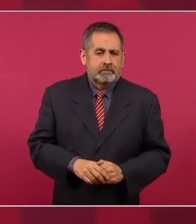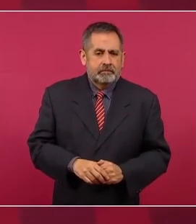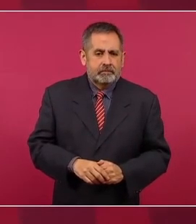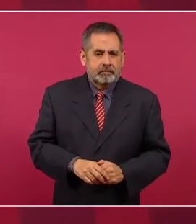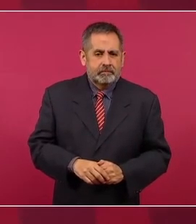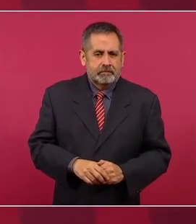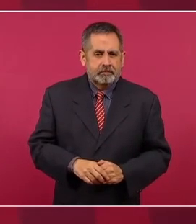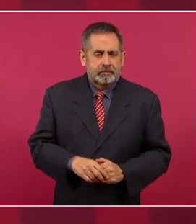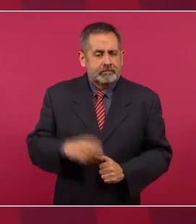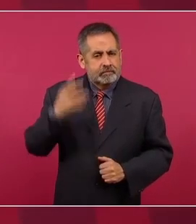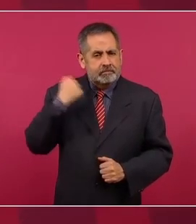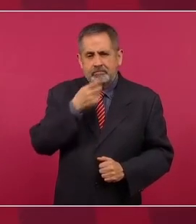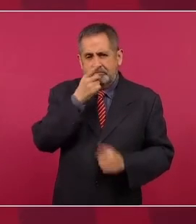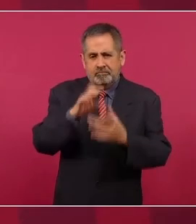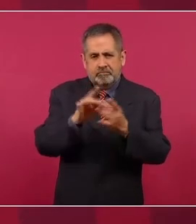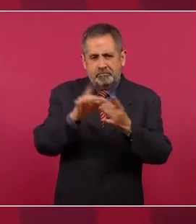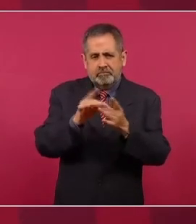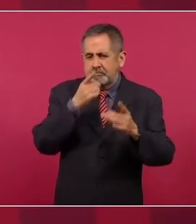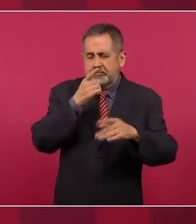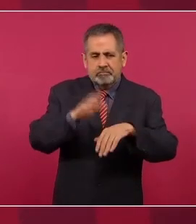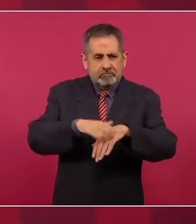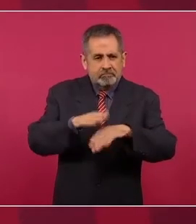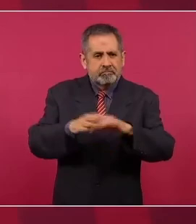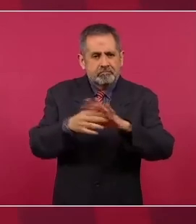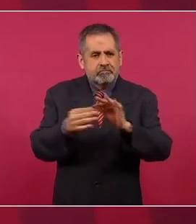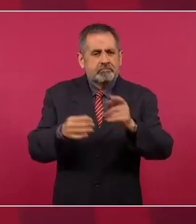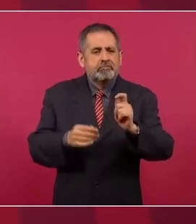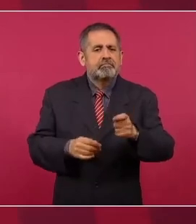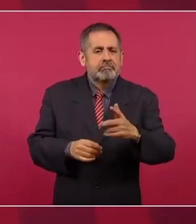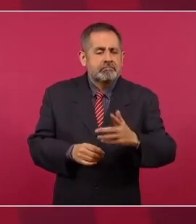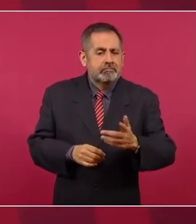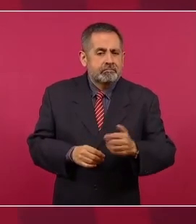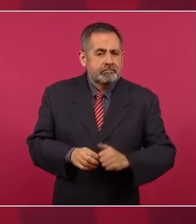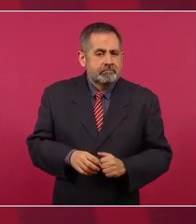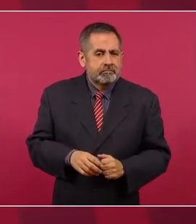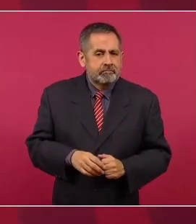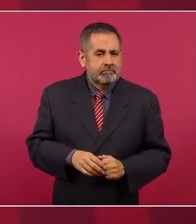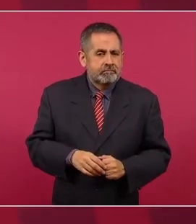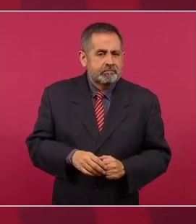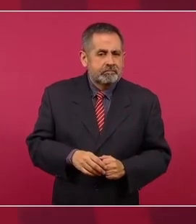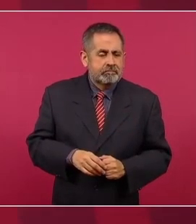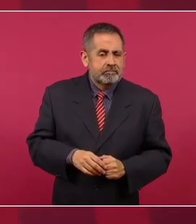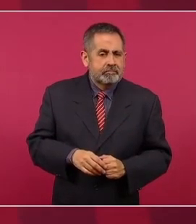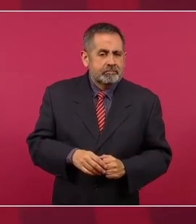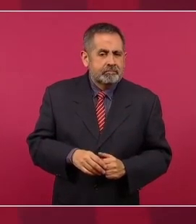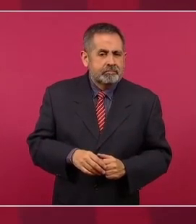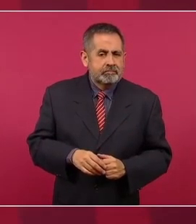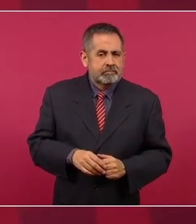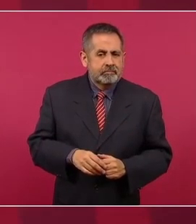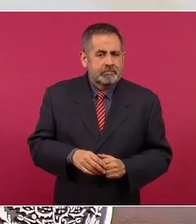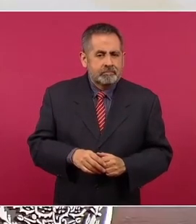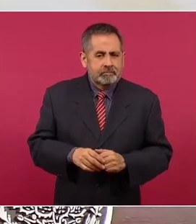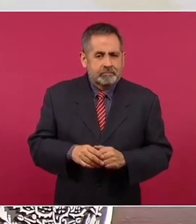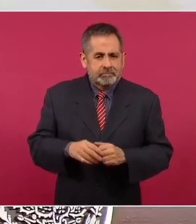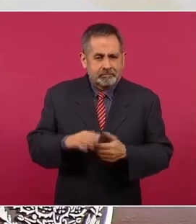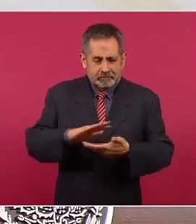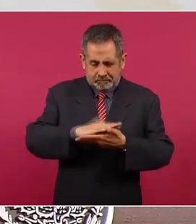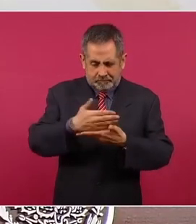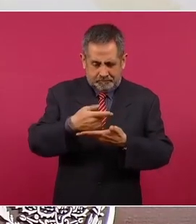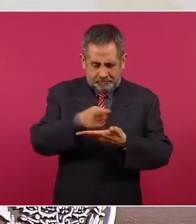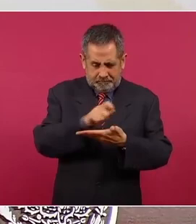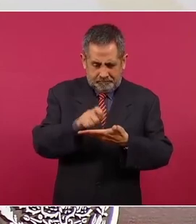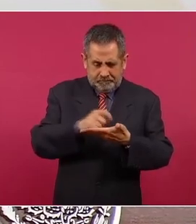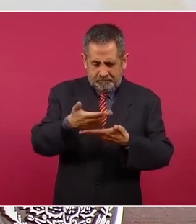les comentaba que había más boletas o menos boletas